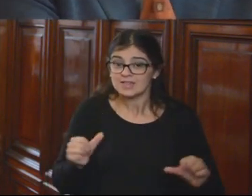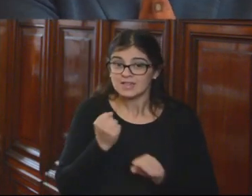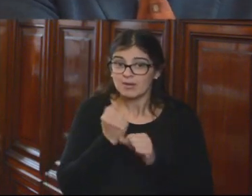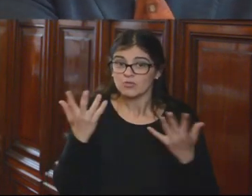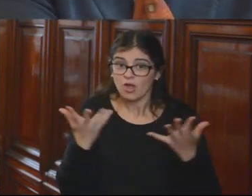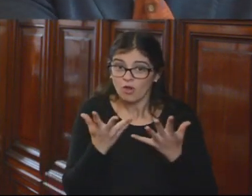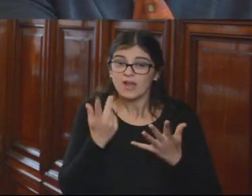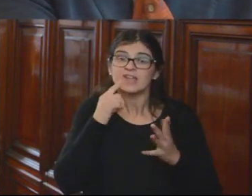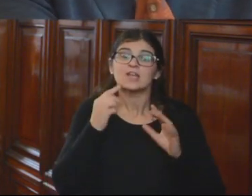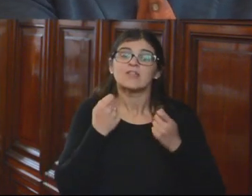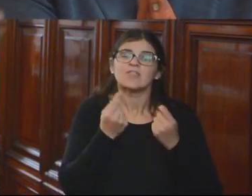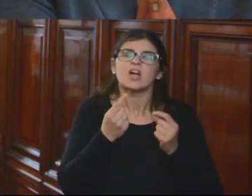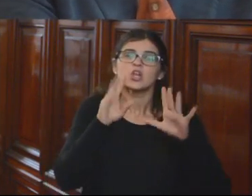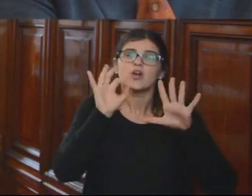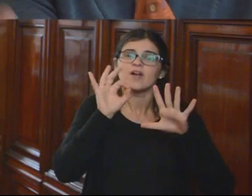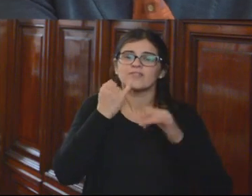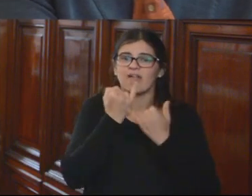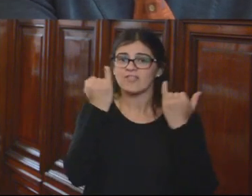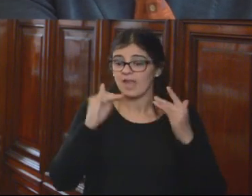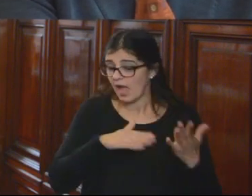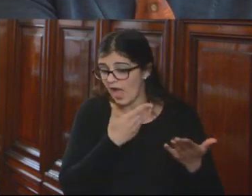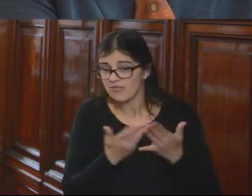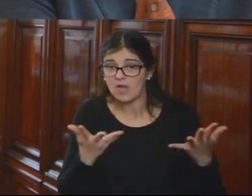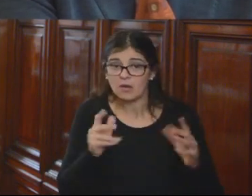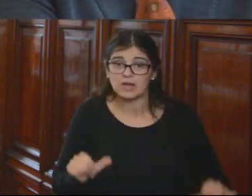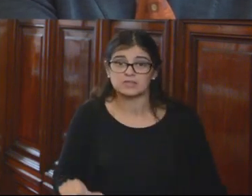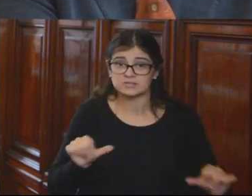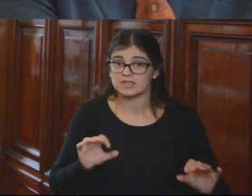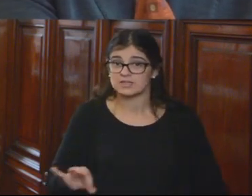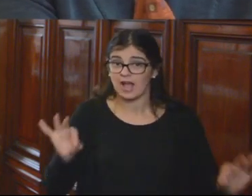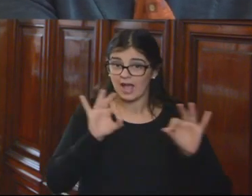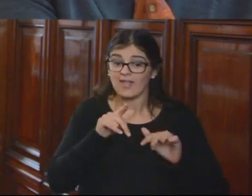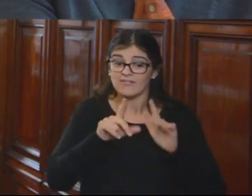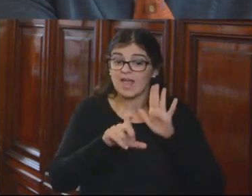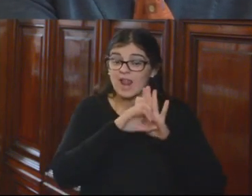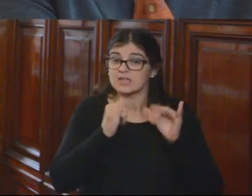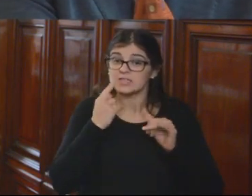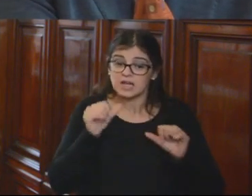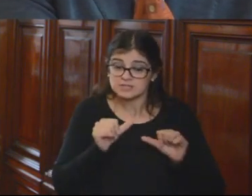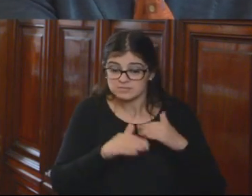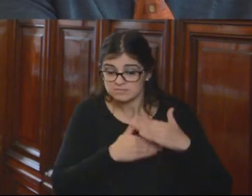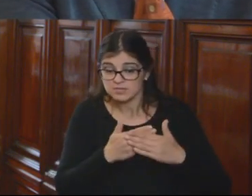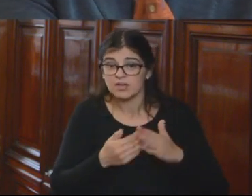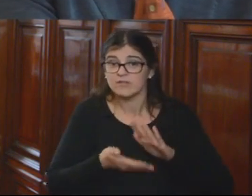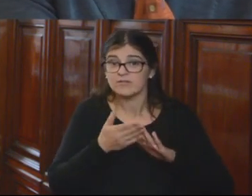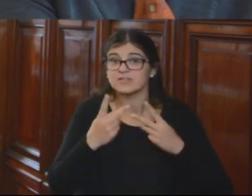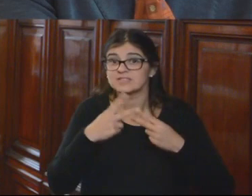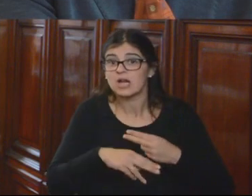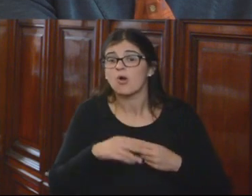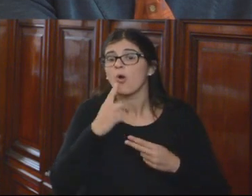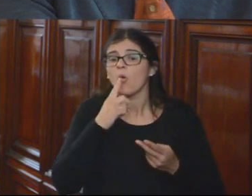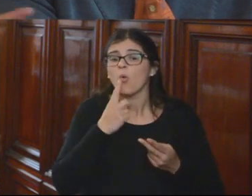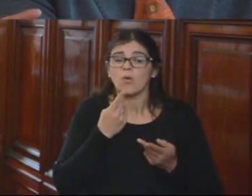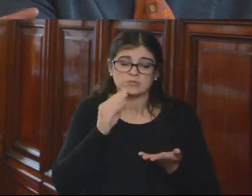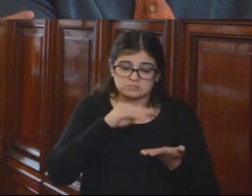Y le dan 90 días para que se haga eso. Hasta ahora no se ha hecho, y al margen de esta ley se ha procedido a cesar con un simple memorándum de